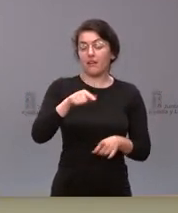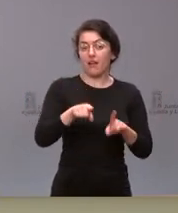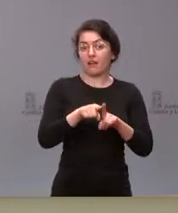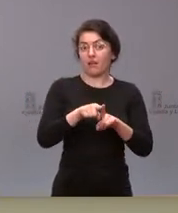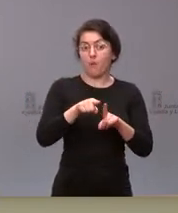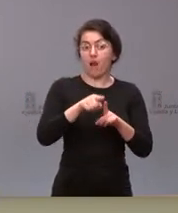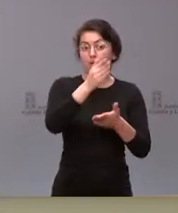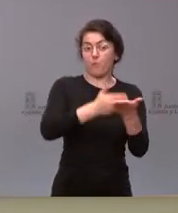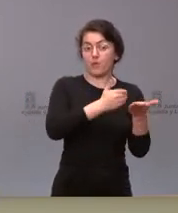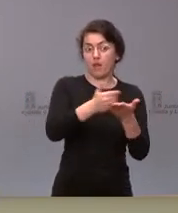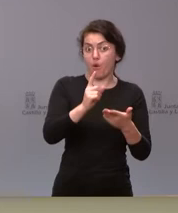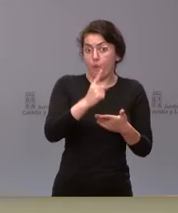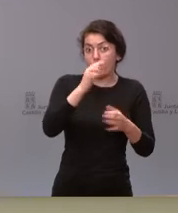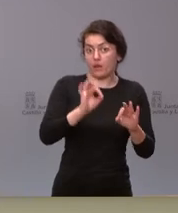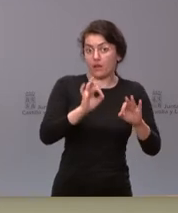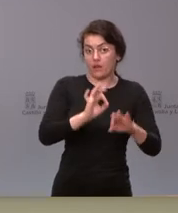quería una valoración